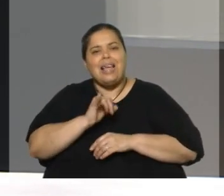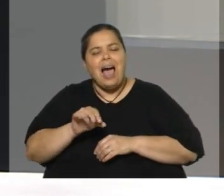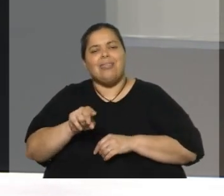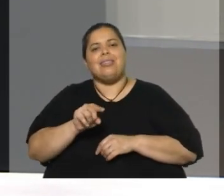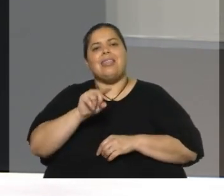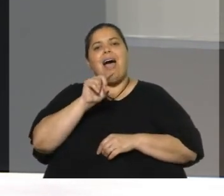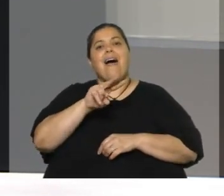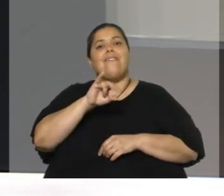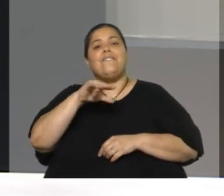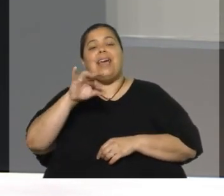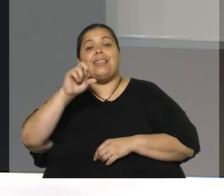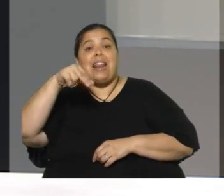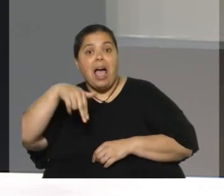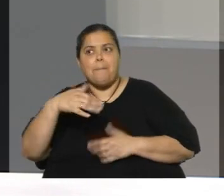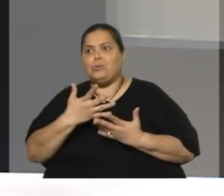que es un mercado gigantesco.